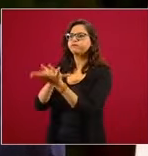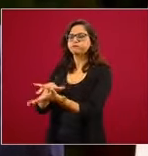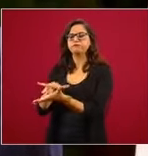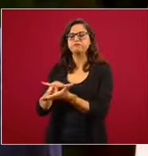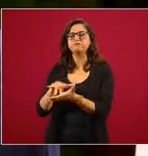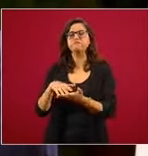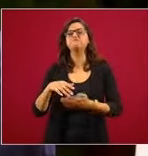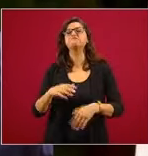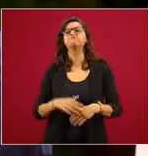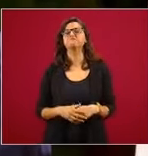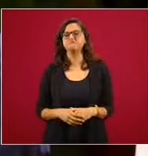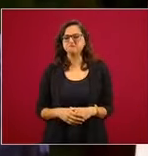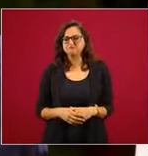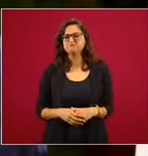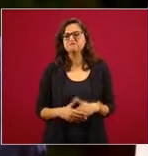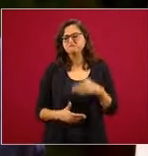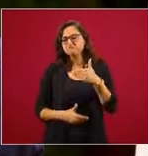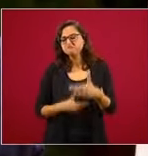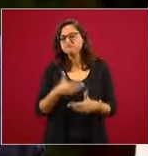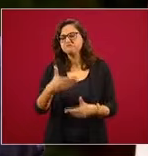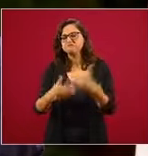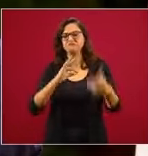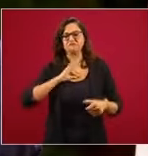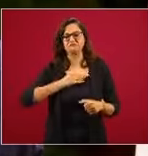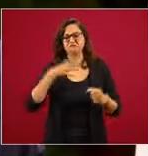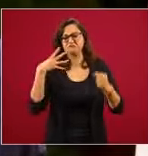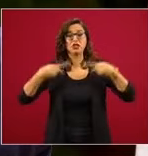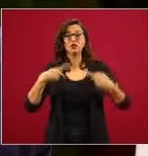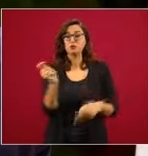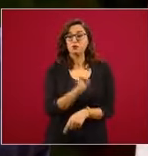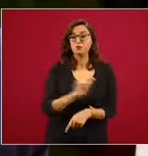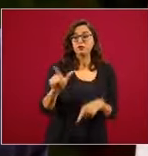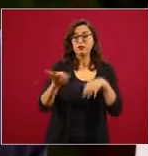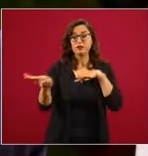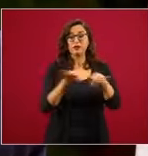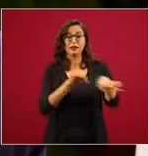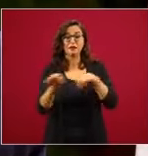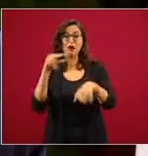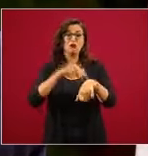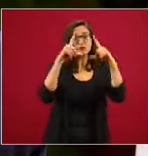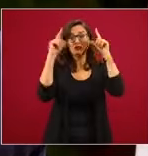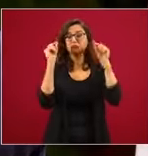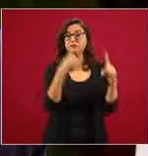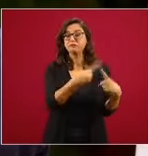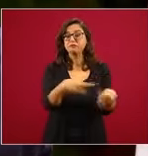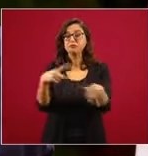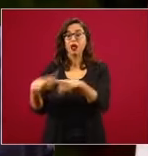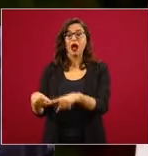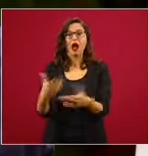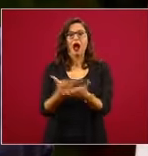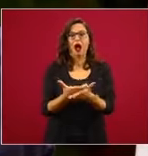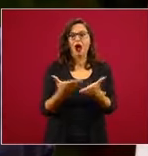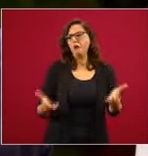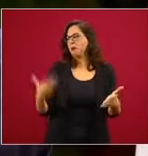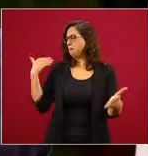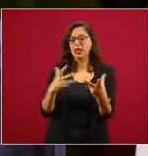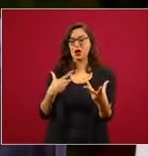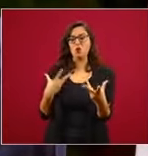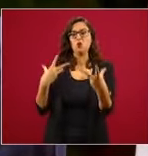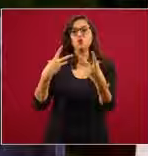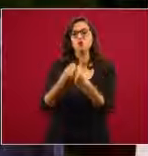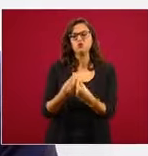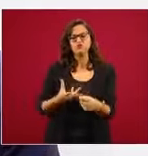pandemia con un mejor sistema de salud. En pocos meses hemos reconvertido